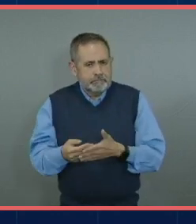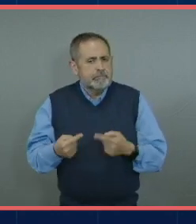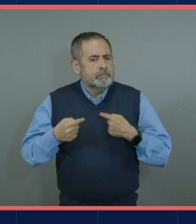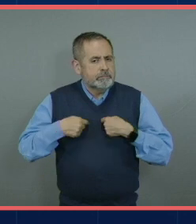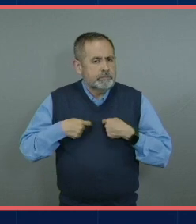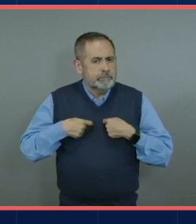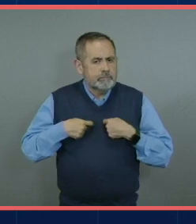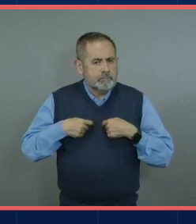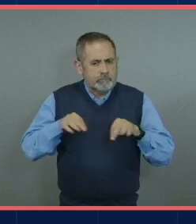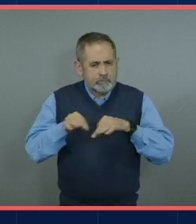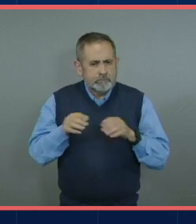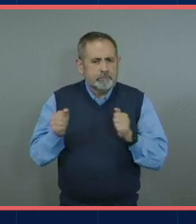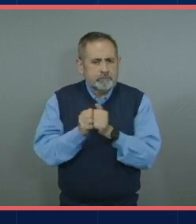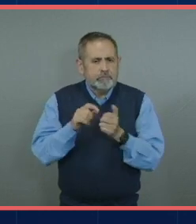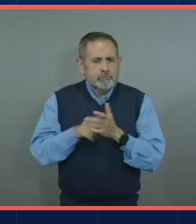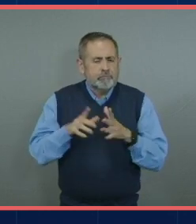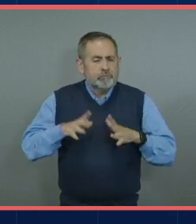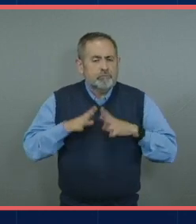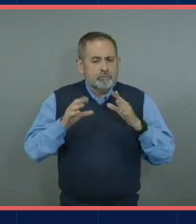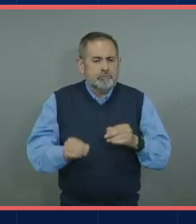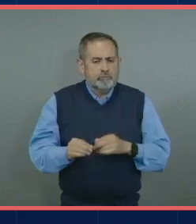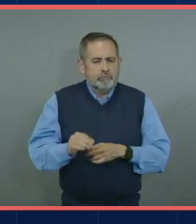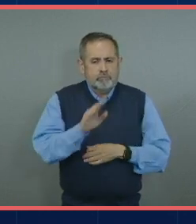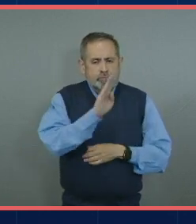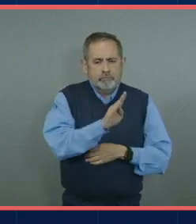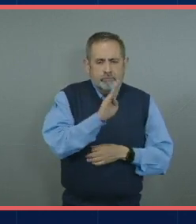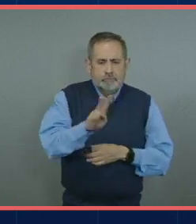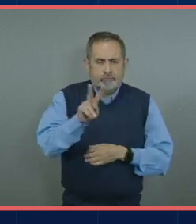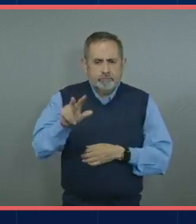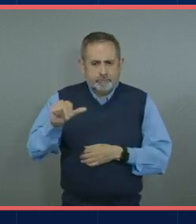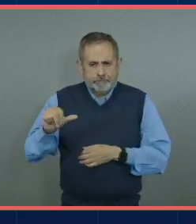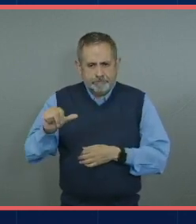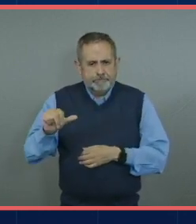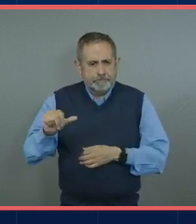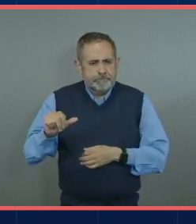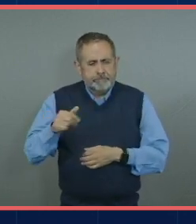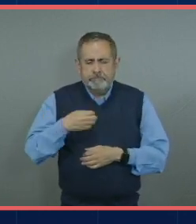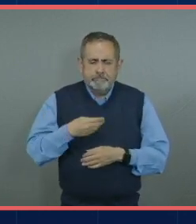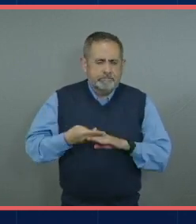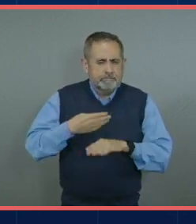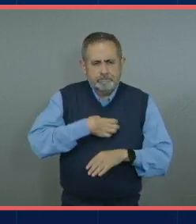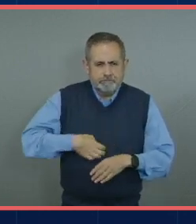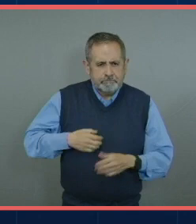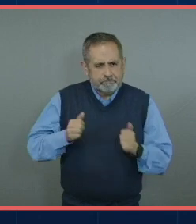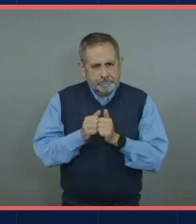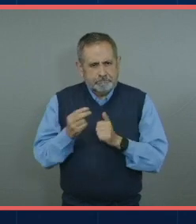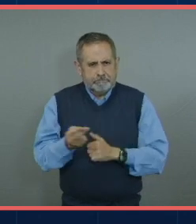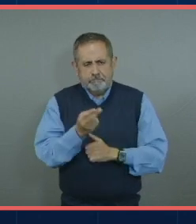Actualmente trabajo en Red Fundación, en la Fundación BBVA, y pues muy contenta de estar aquí.